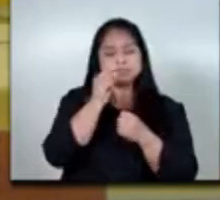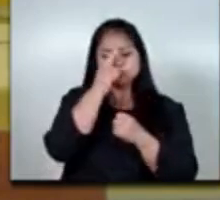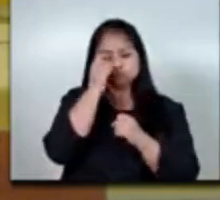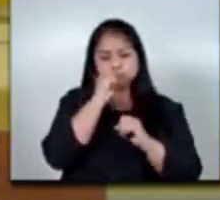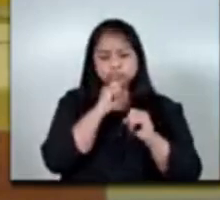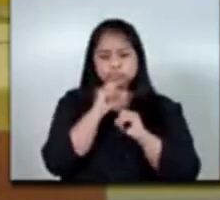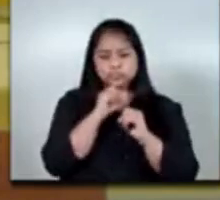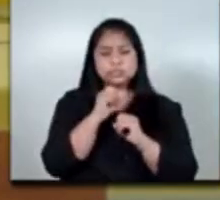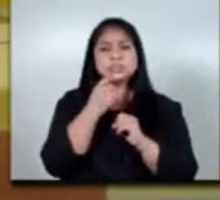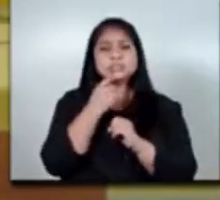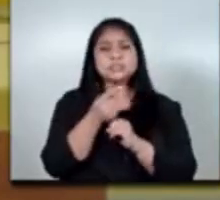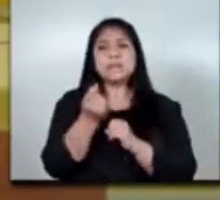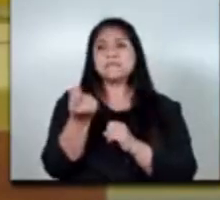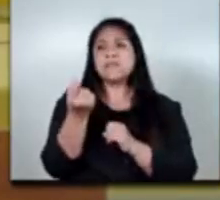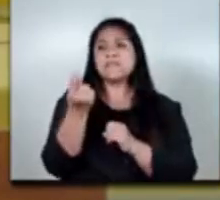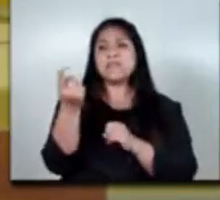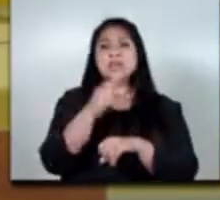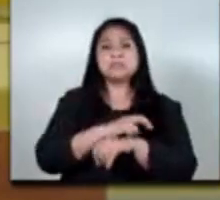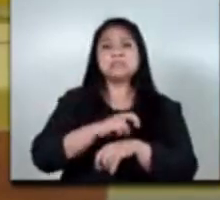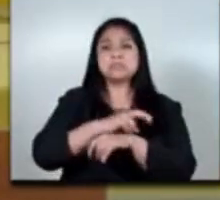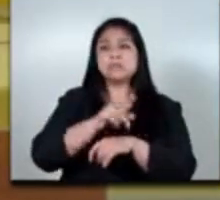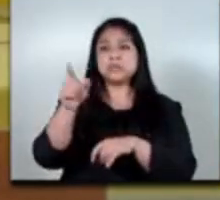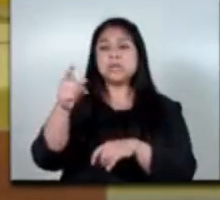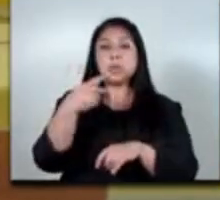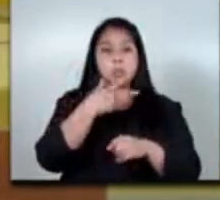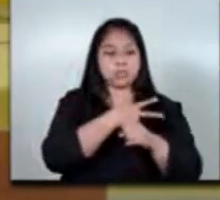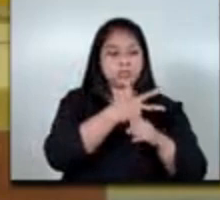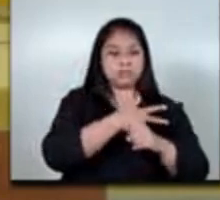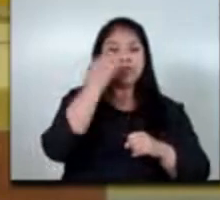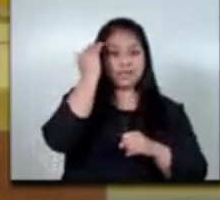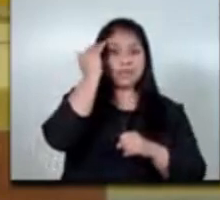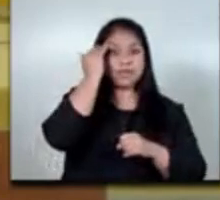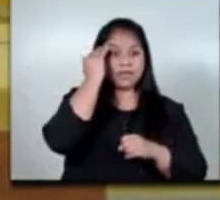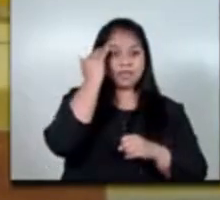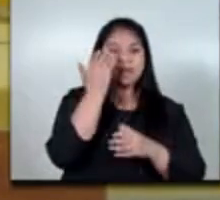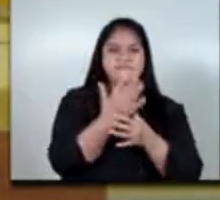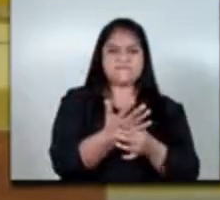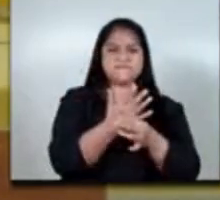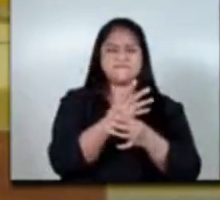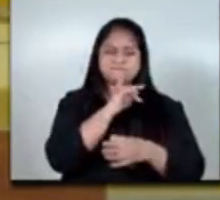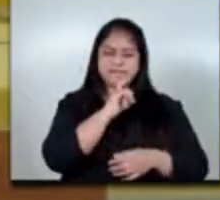a los cuales les hace falta mano de obra y que nosotros tenemos la mejor mano de obra del mundo